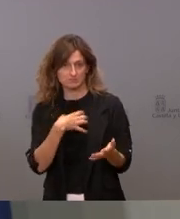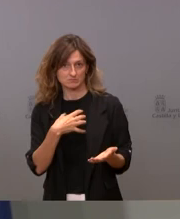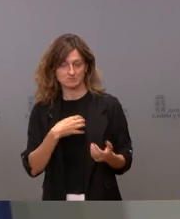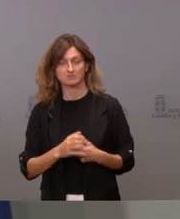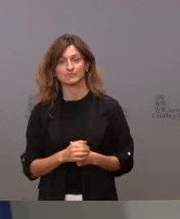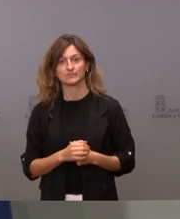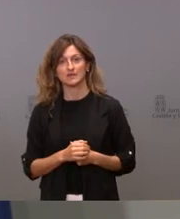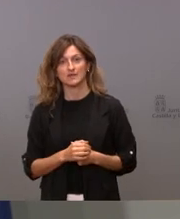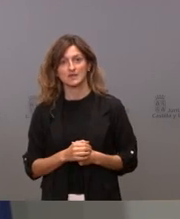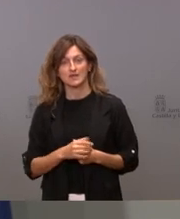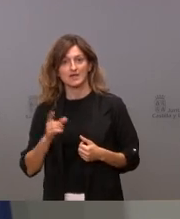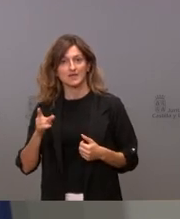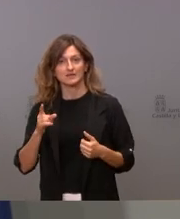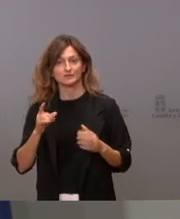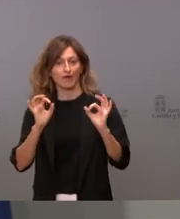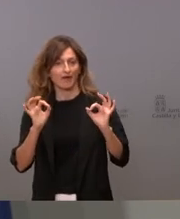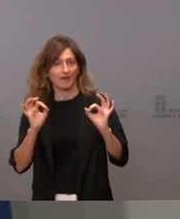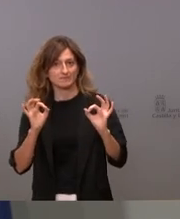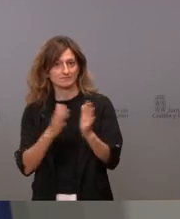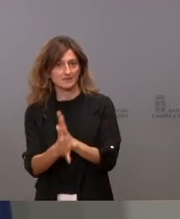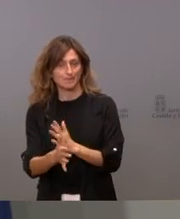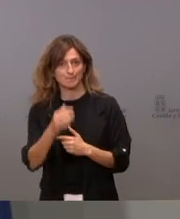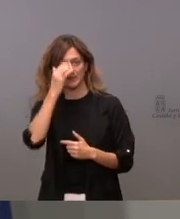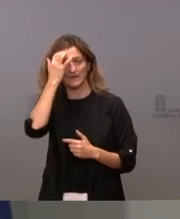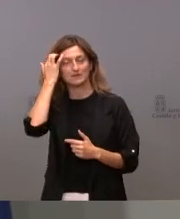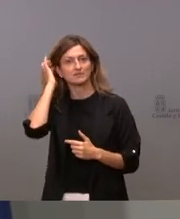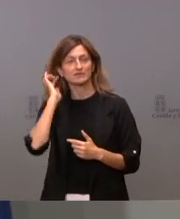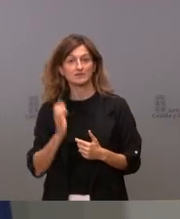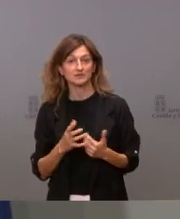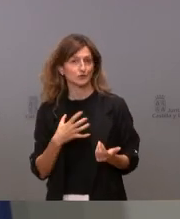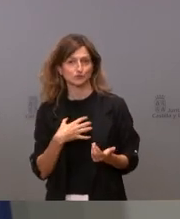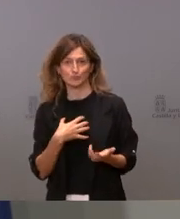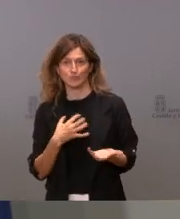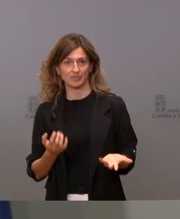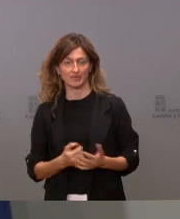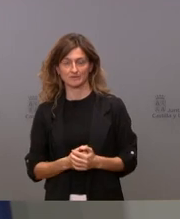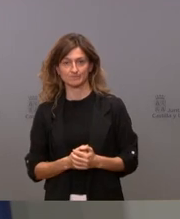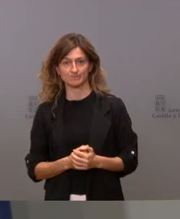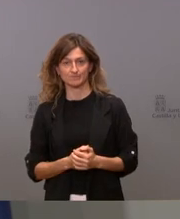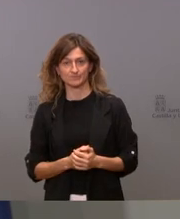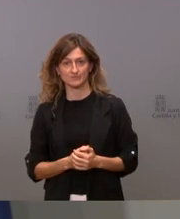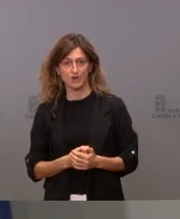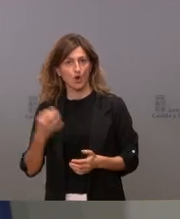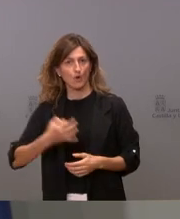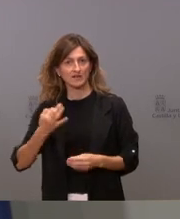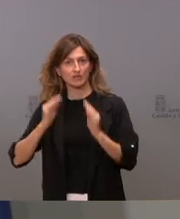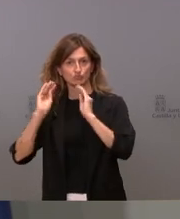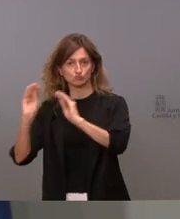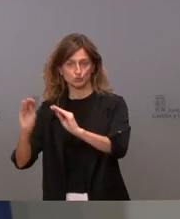esto ya es un ente propio o sea ustedes vean ustedes y hagan esto esto no puede ser eso es su obligación